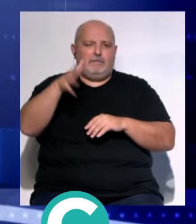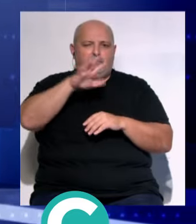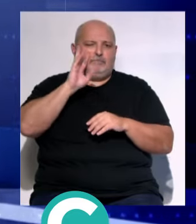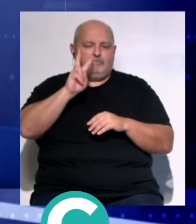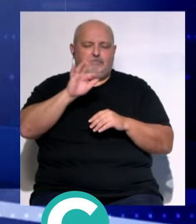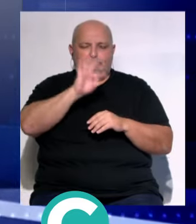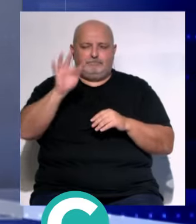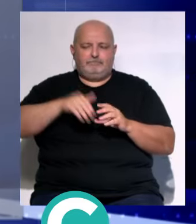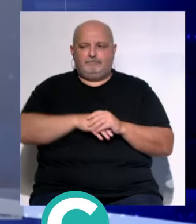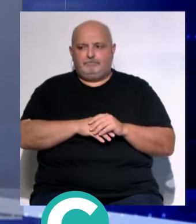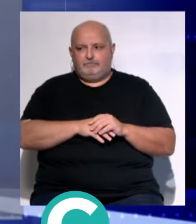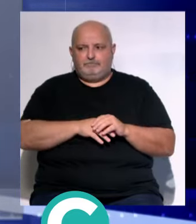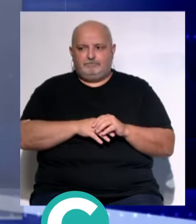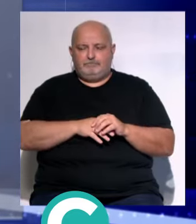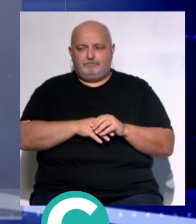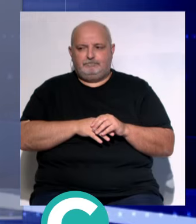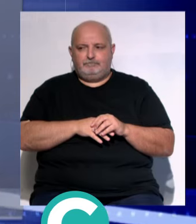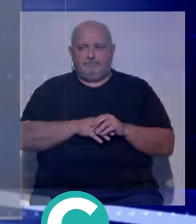tablas... ...doleajes y mareas.